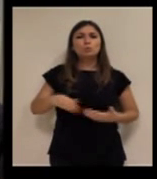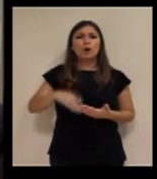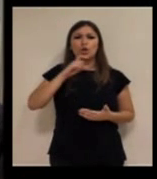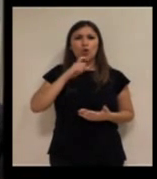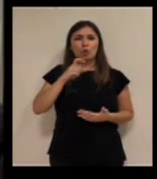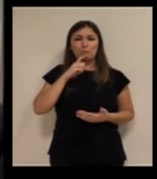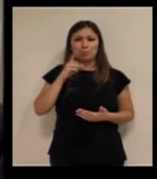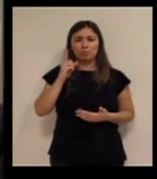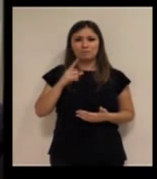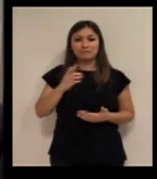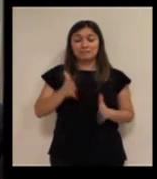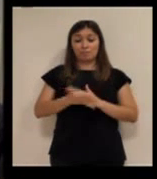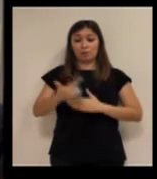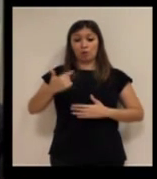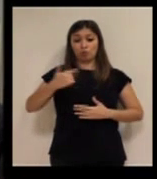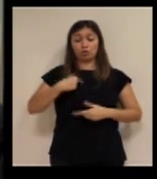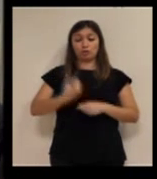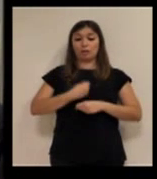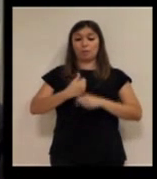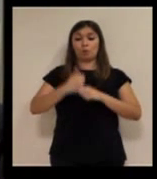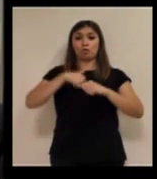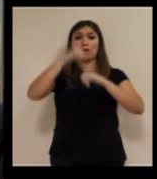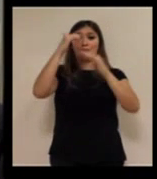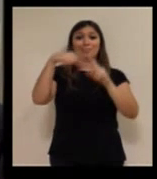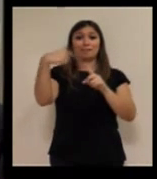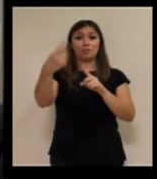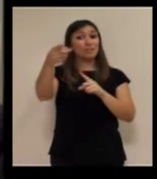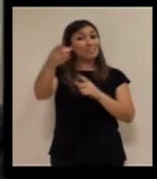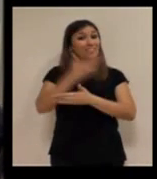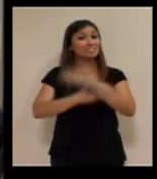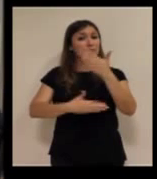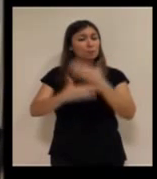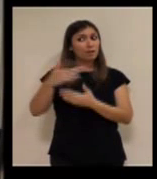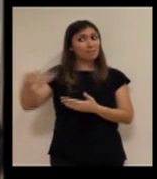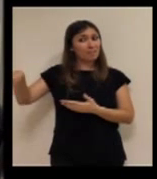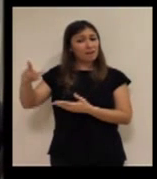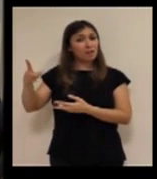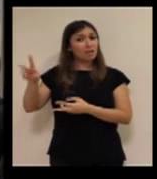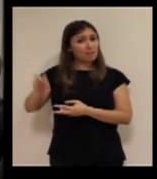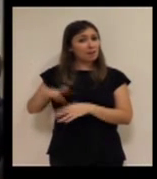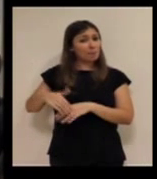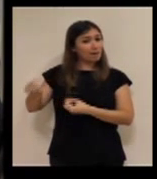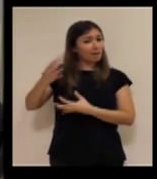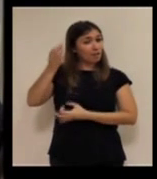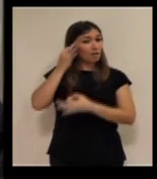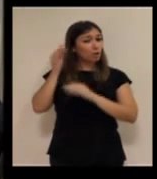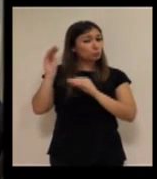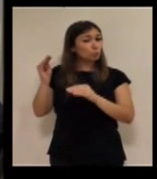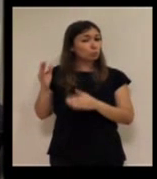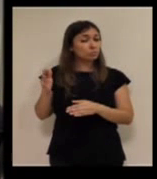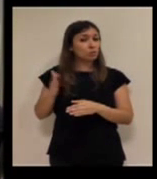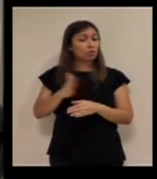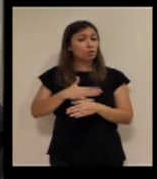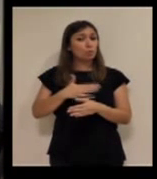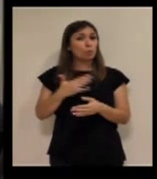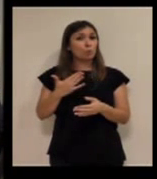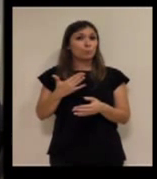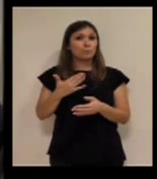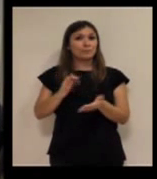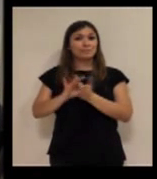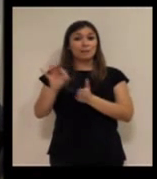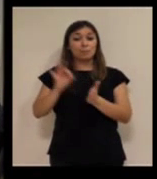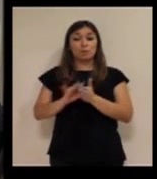cómo puede ser el usuario al otro lado del teléfono que tenga esa discapacidad en ocasiones sí cómo pueden ellos